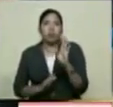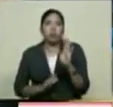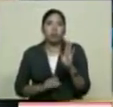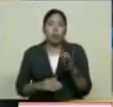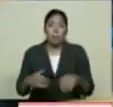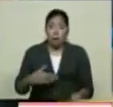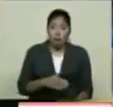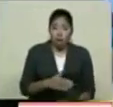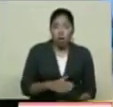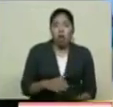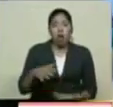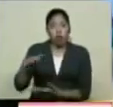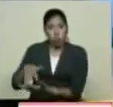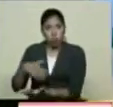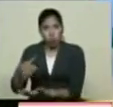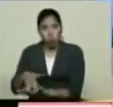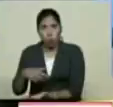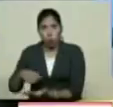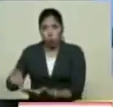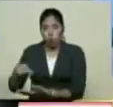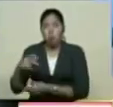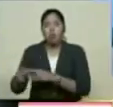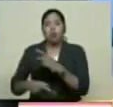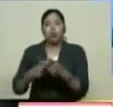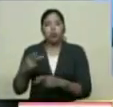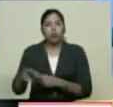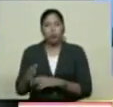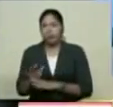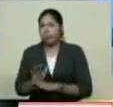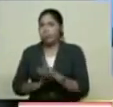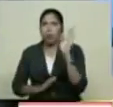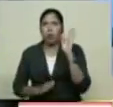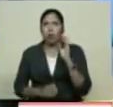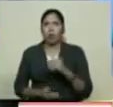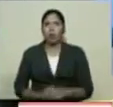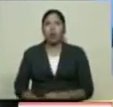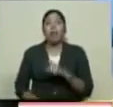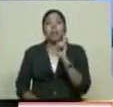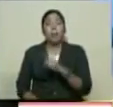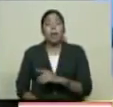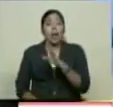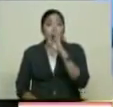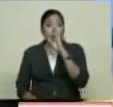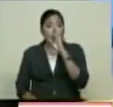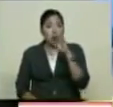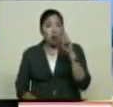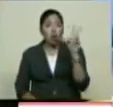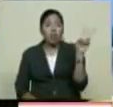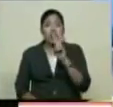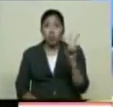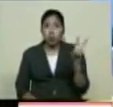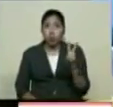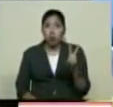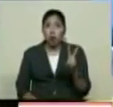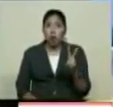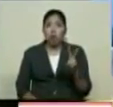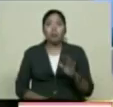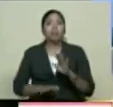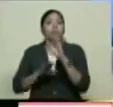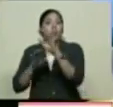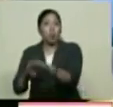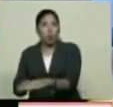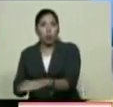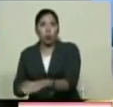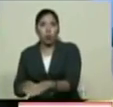turística Y el apoyo También que está dando En este caso El Banco de Venezuela A iniciativas Que se tienen En